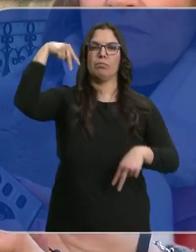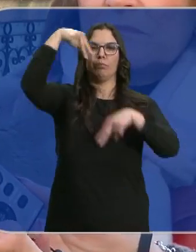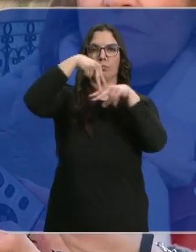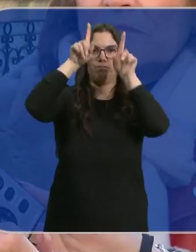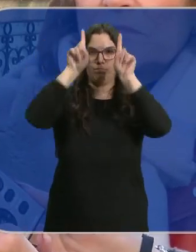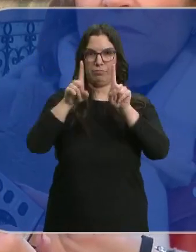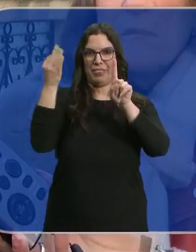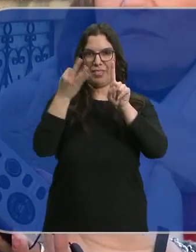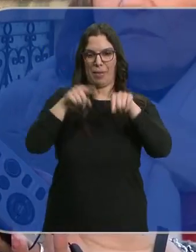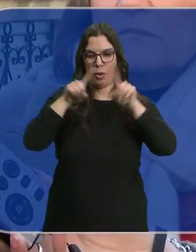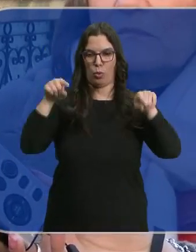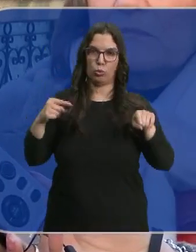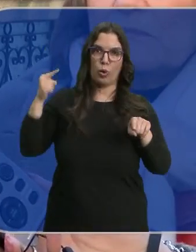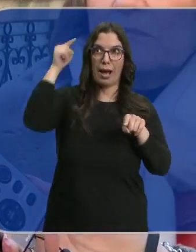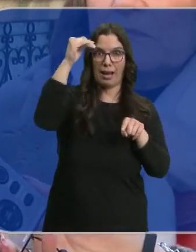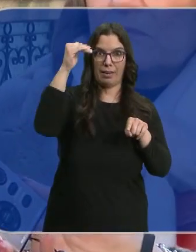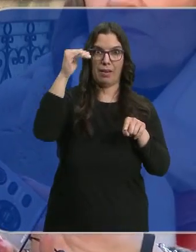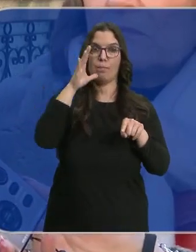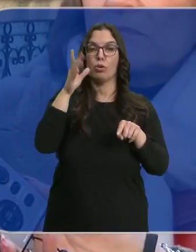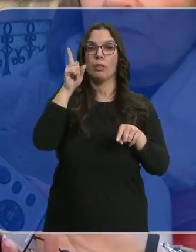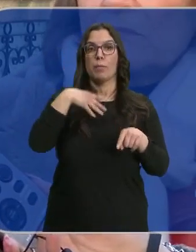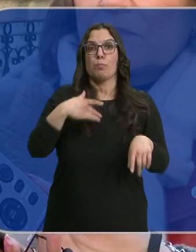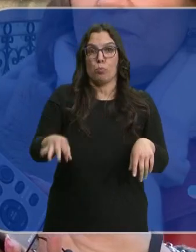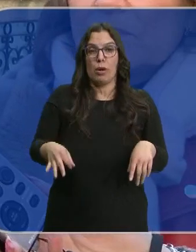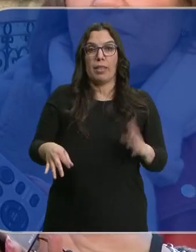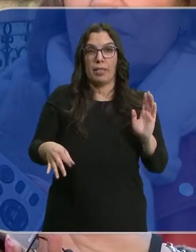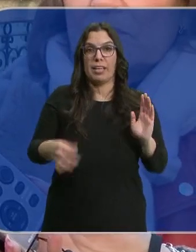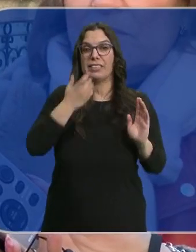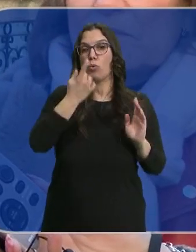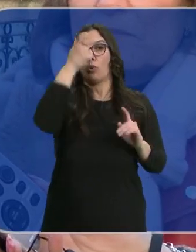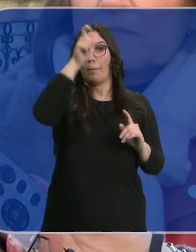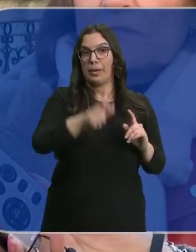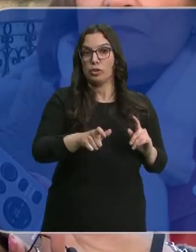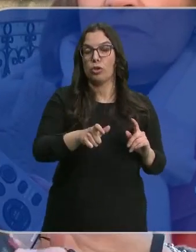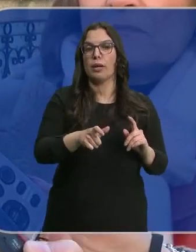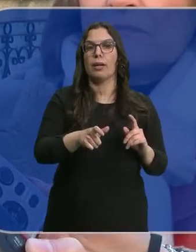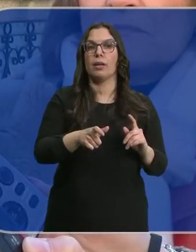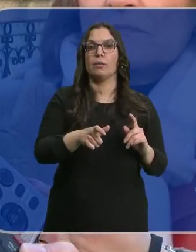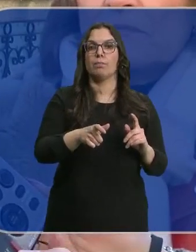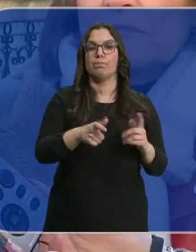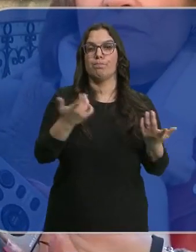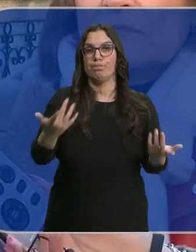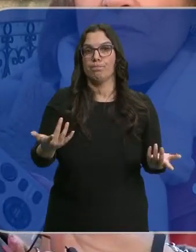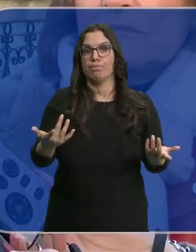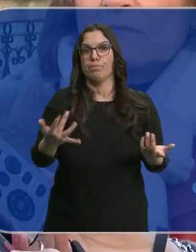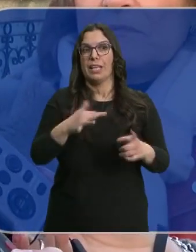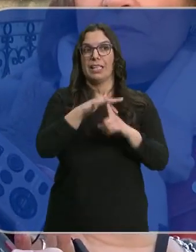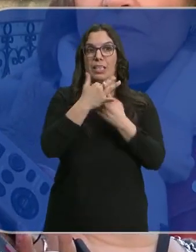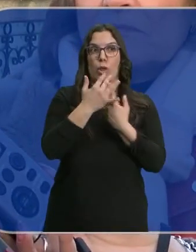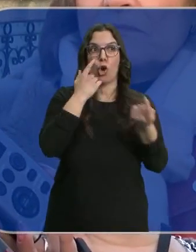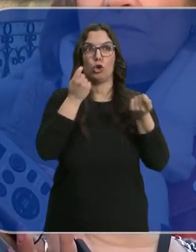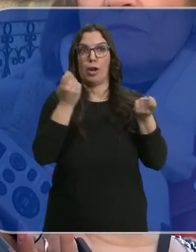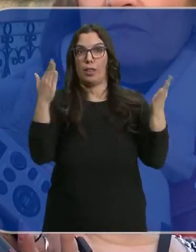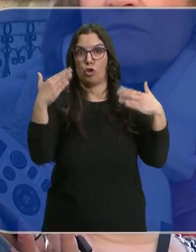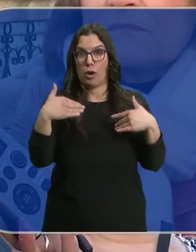superior del acueducto porque puede darse también la circunstancia de que si hay una persona que no está en una situación muy